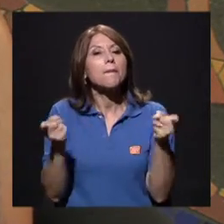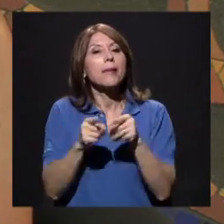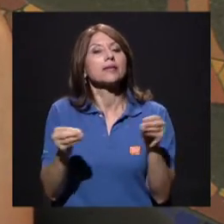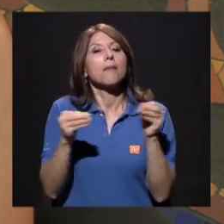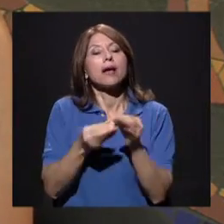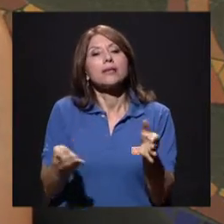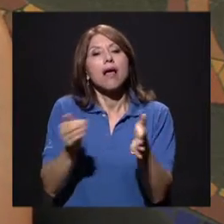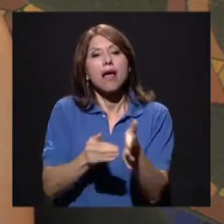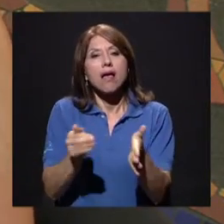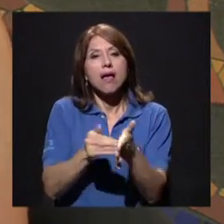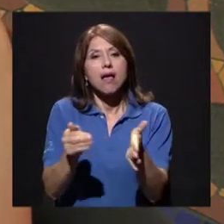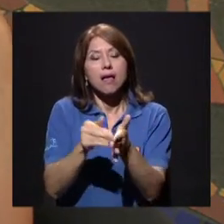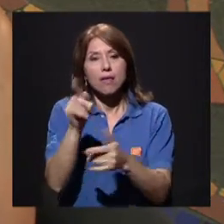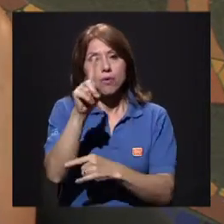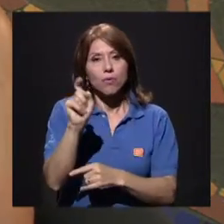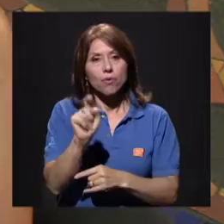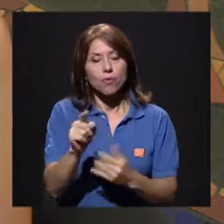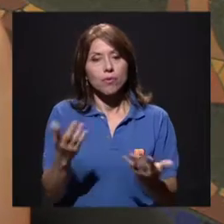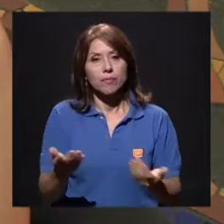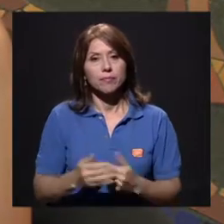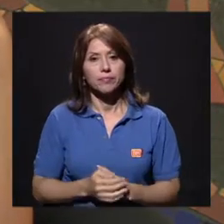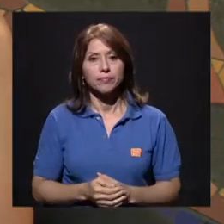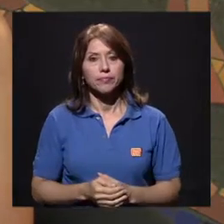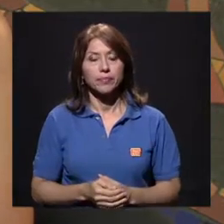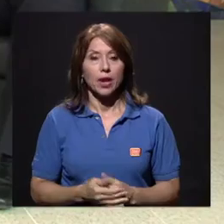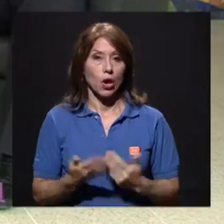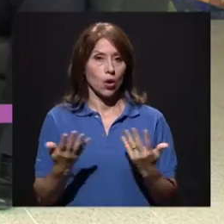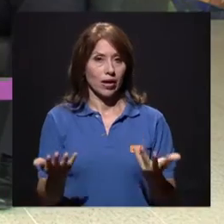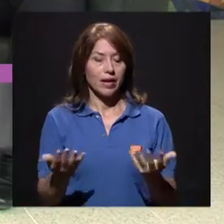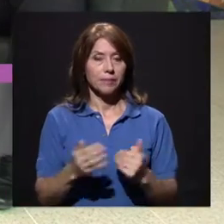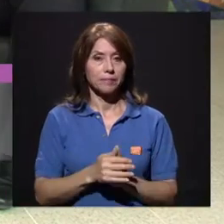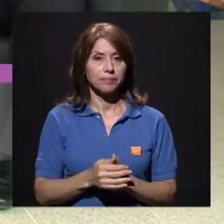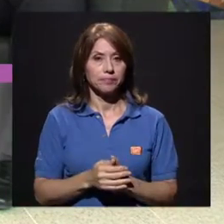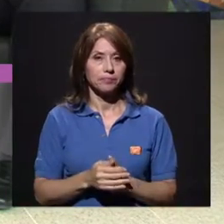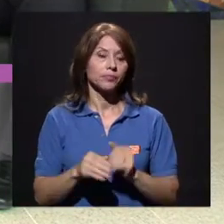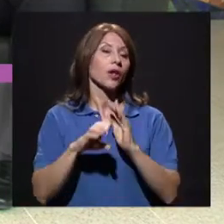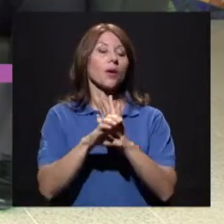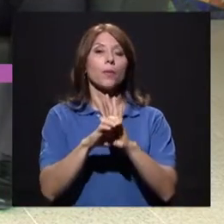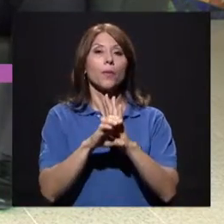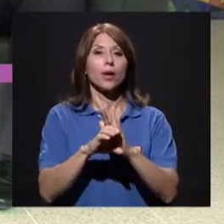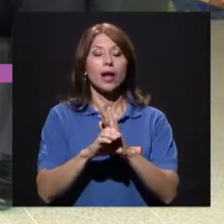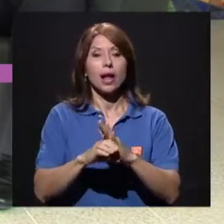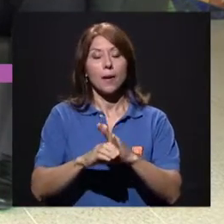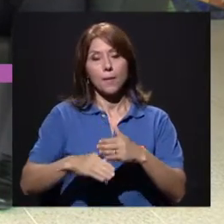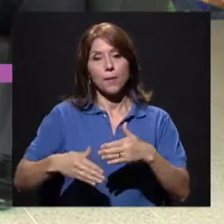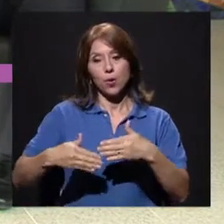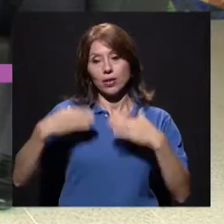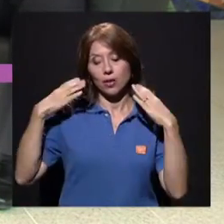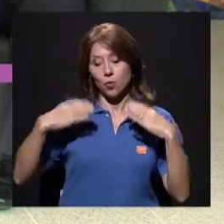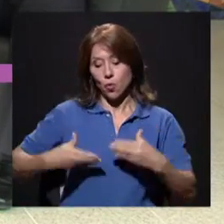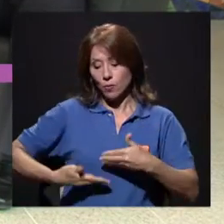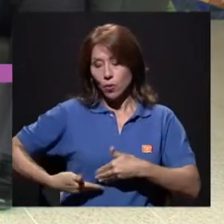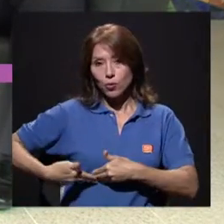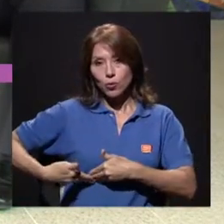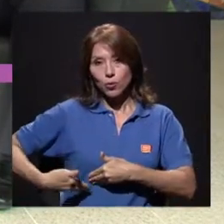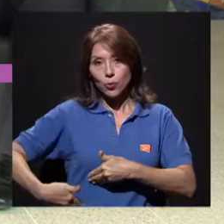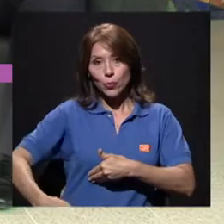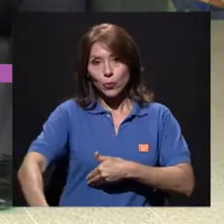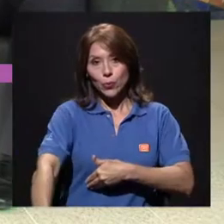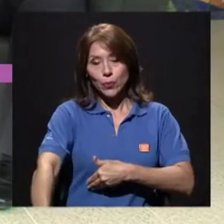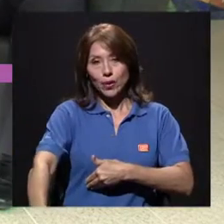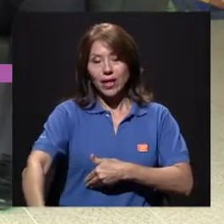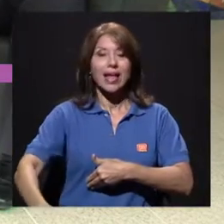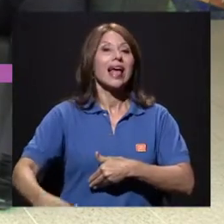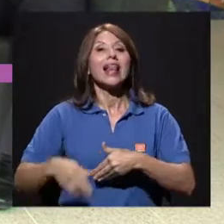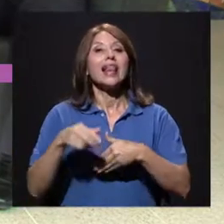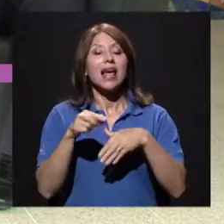cuando iniciamos una práctica o cuando ya estamos en la práctica misma? Ok, digámosle en la parte del tren inferior. Son las rodillas las